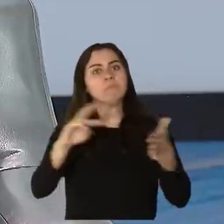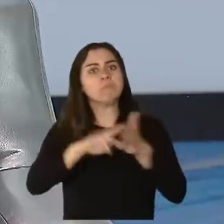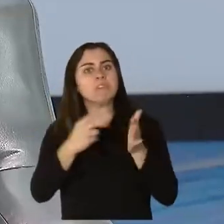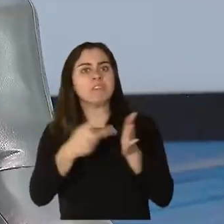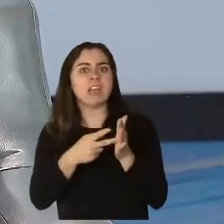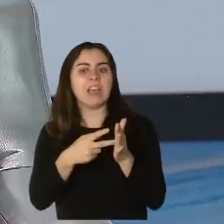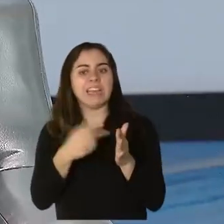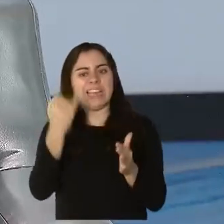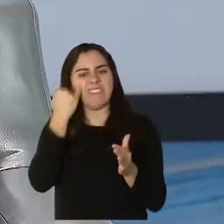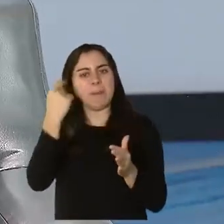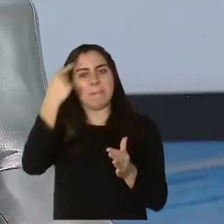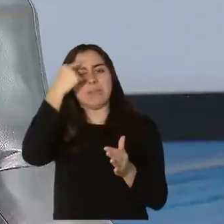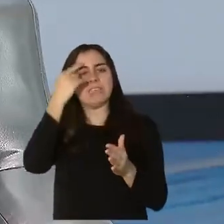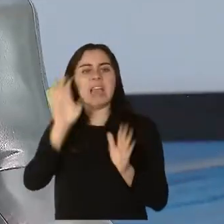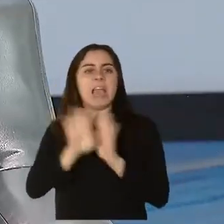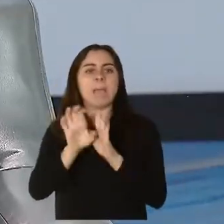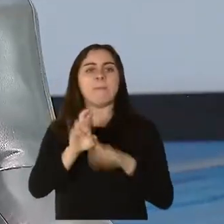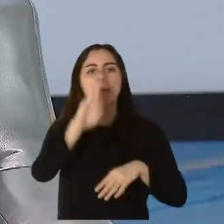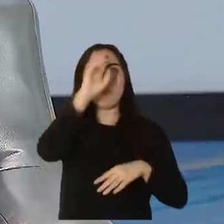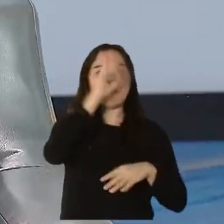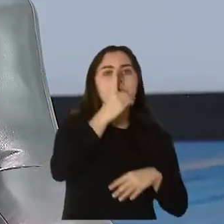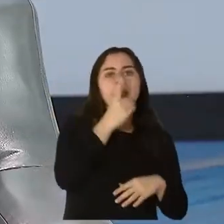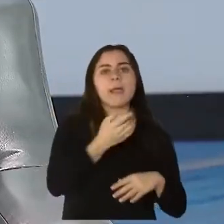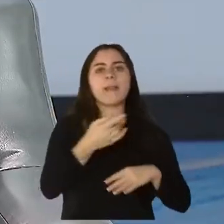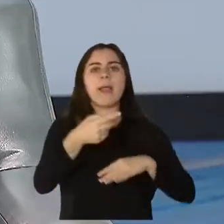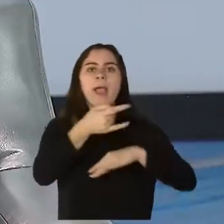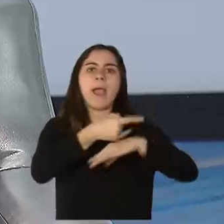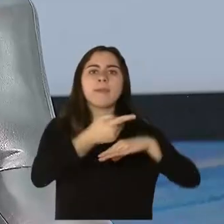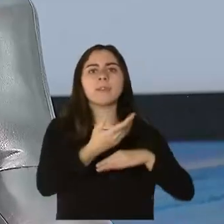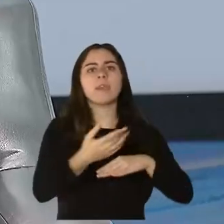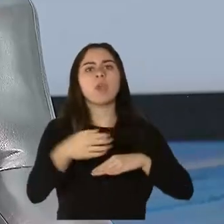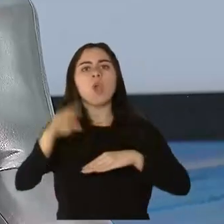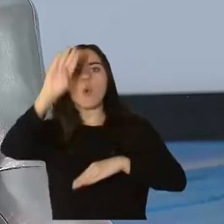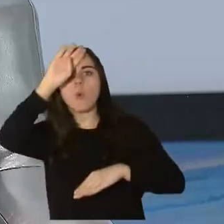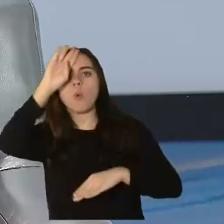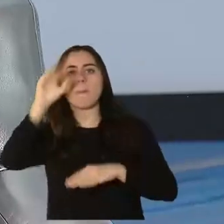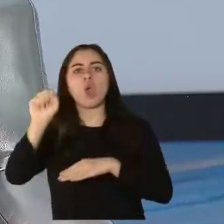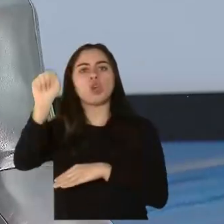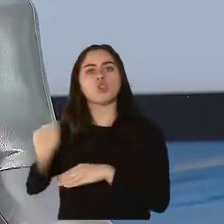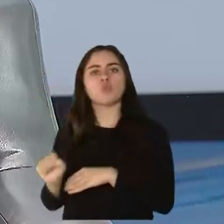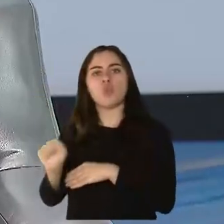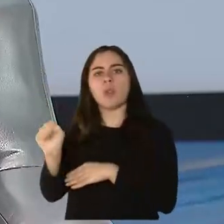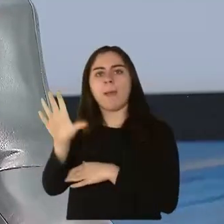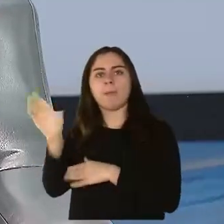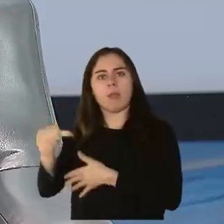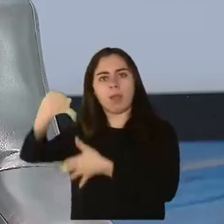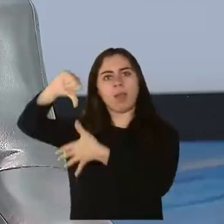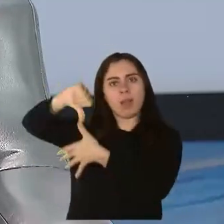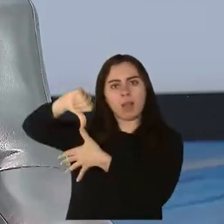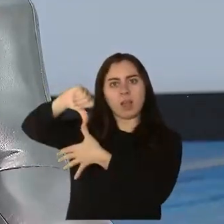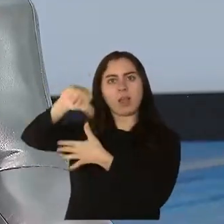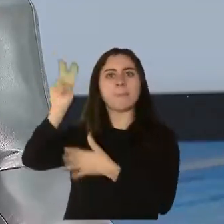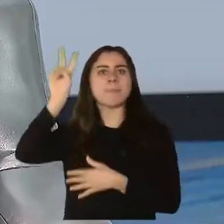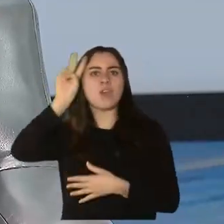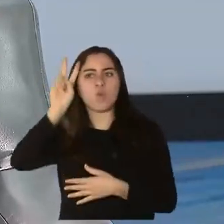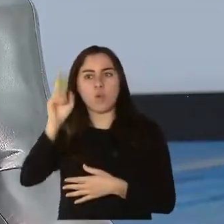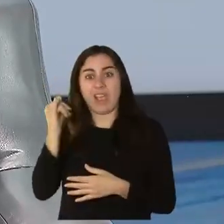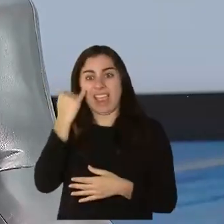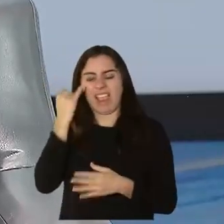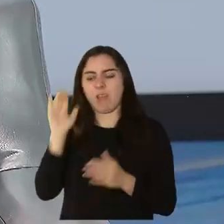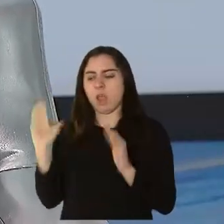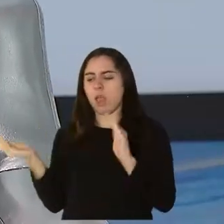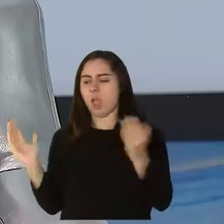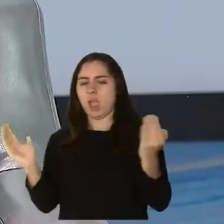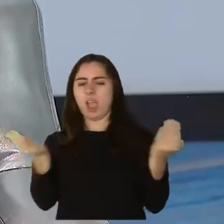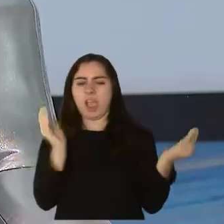todavía no han tenido acceso a la vacunación. Países de Sudamérica no han tenido acceso. Te voy a dar un ejemplo, Perú ha anunciado que la